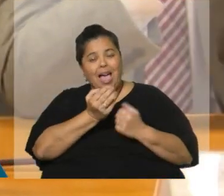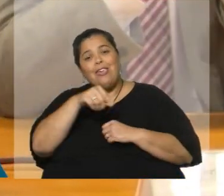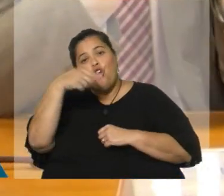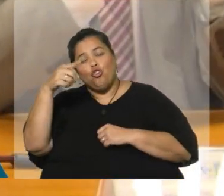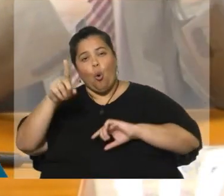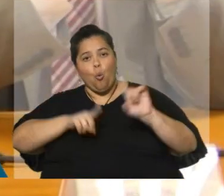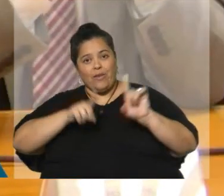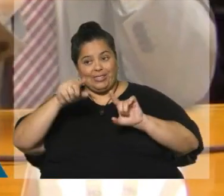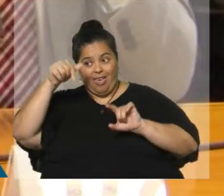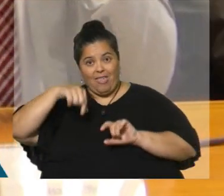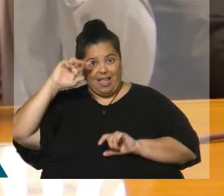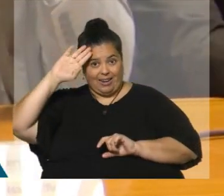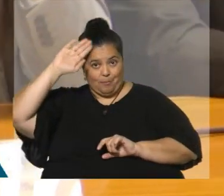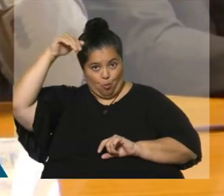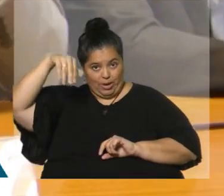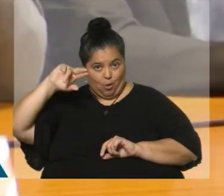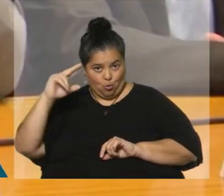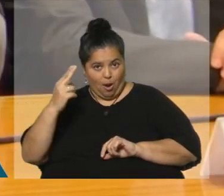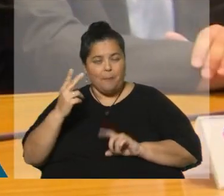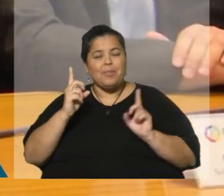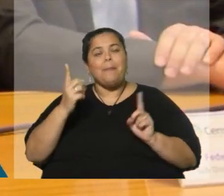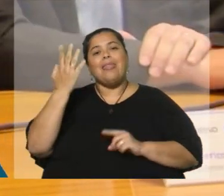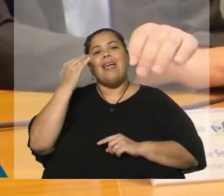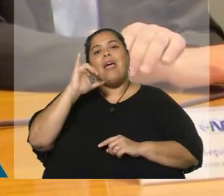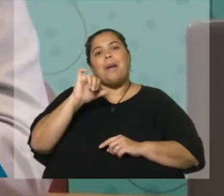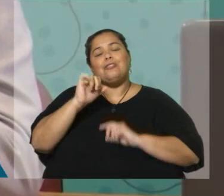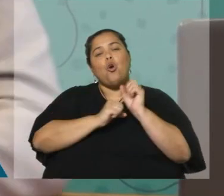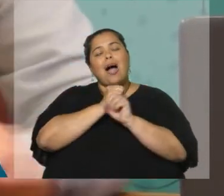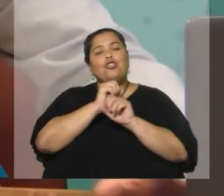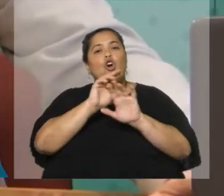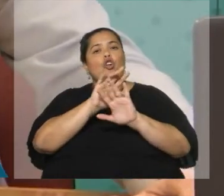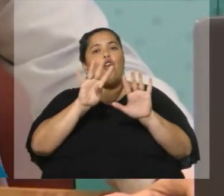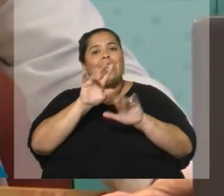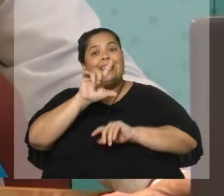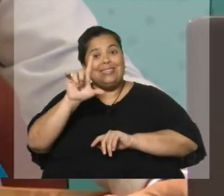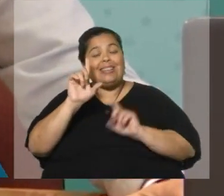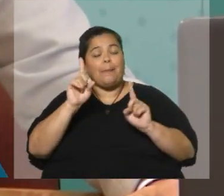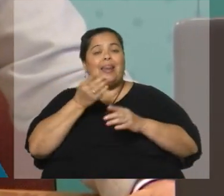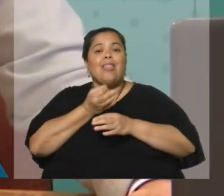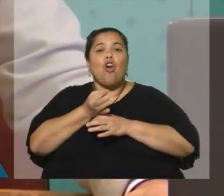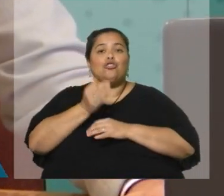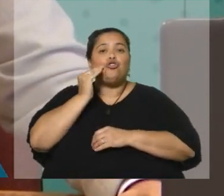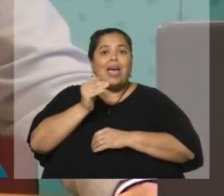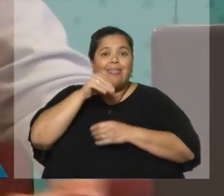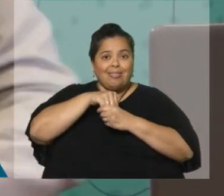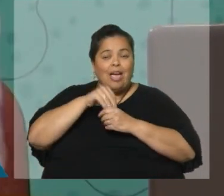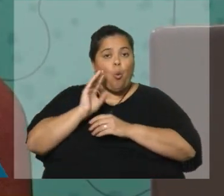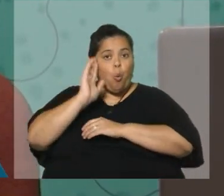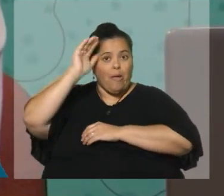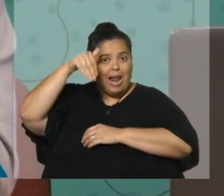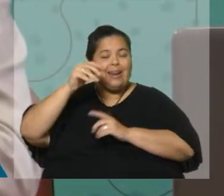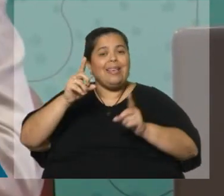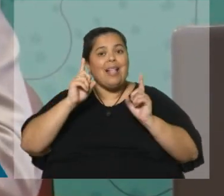la Universidad de la República. Desde mayo de 1997, como docente en Udelar y desde el año 2009 en